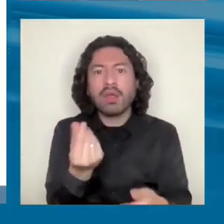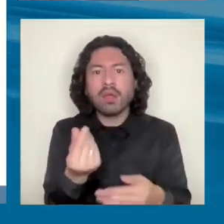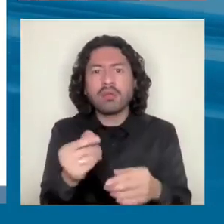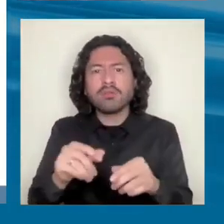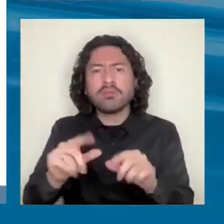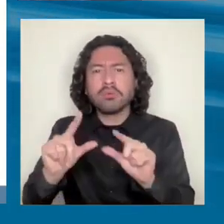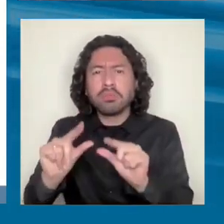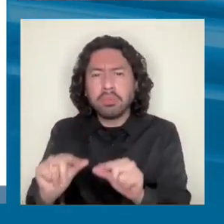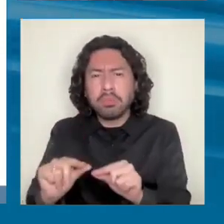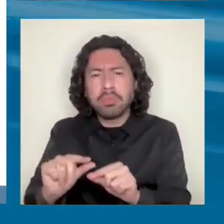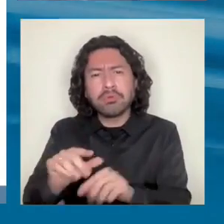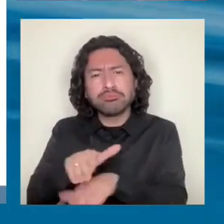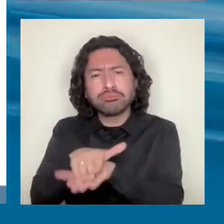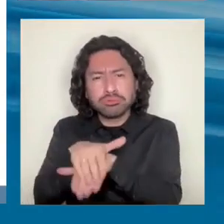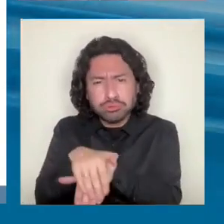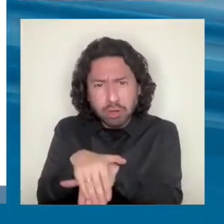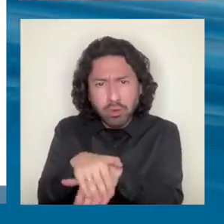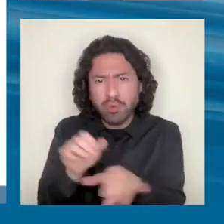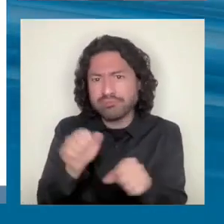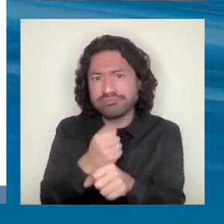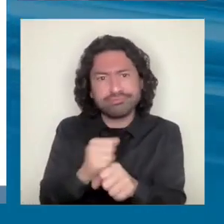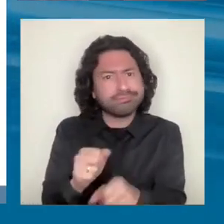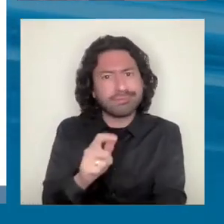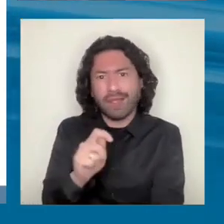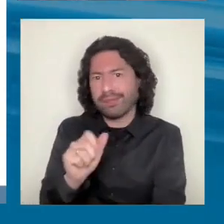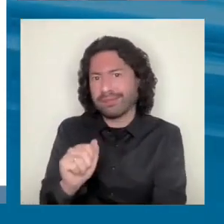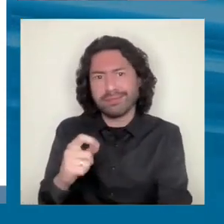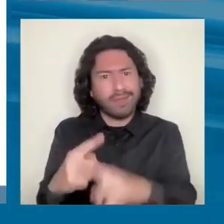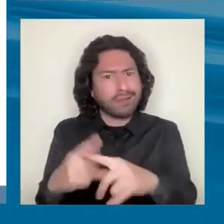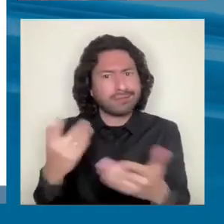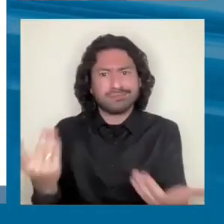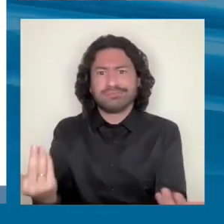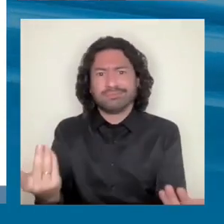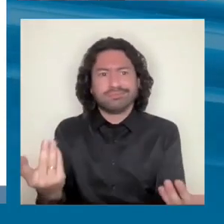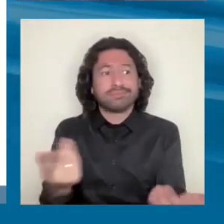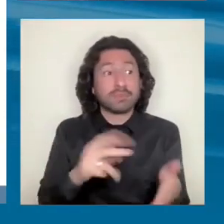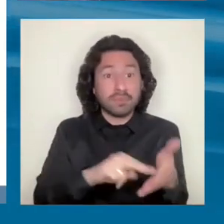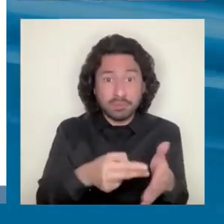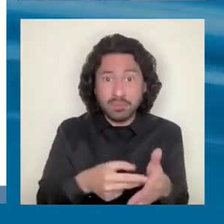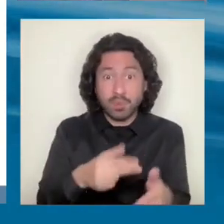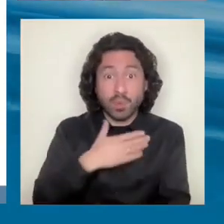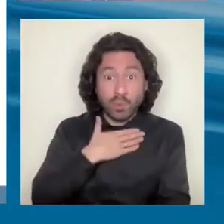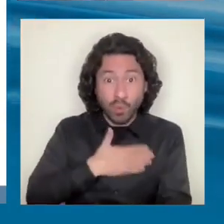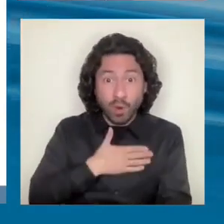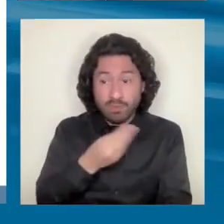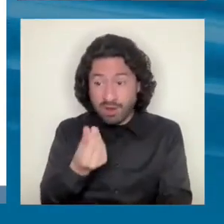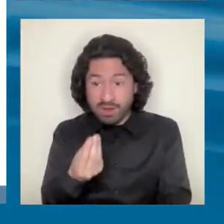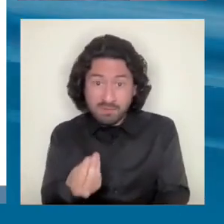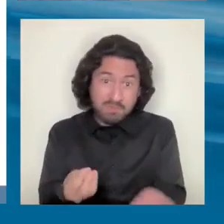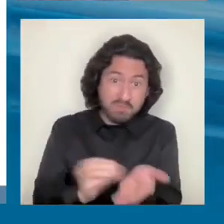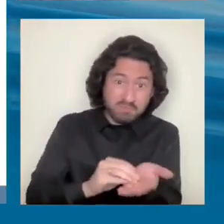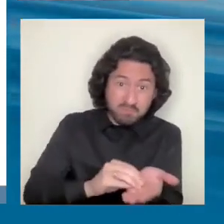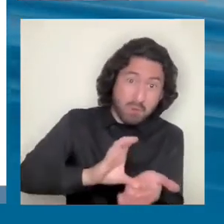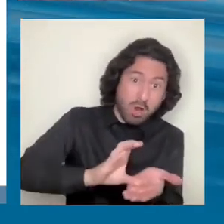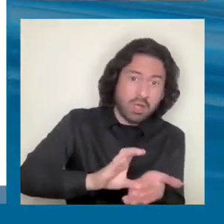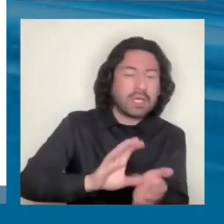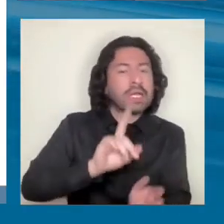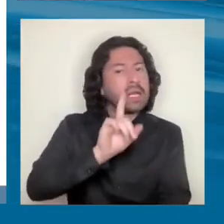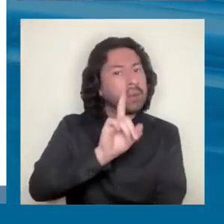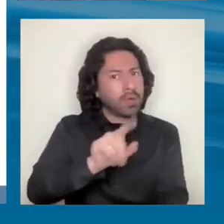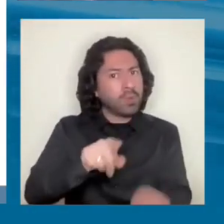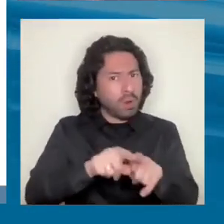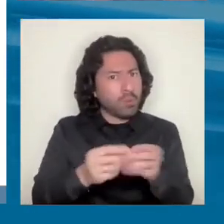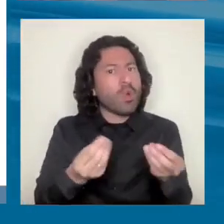crecimiento limita los ingresos tributarios. O sea, que parte de lograr más espacio fiscal es tratar de tener una economía que crezca más,